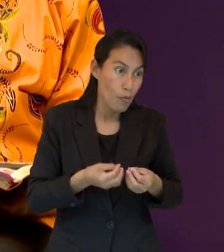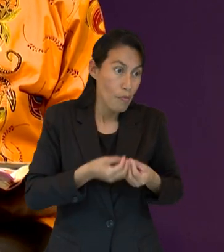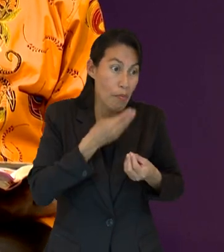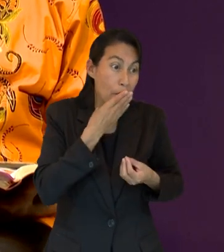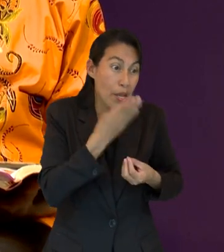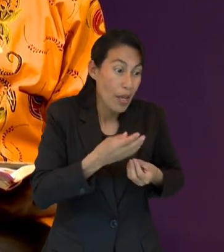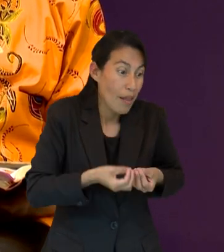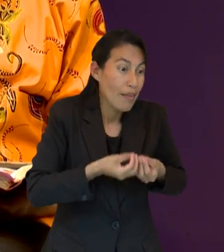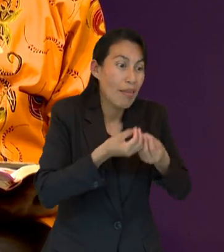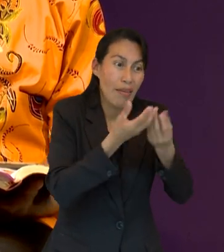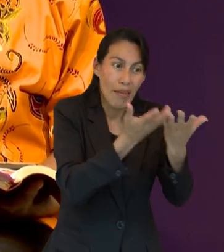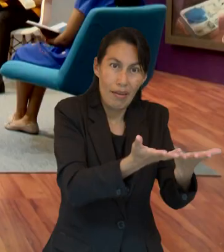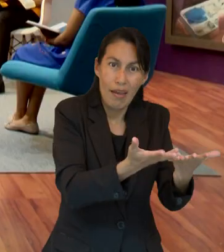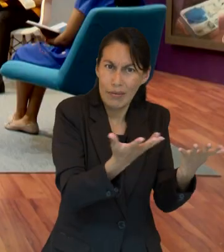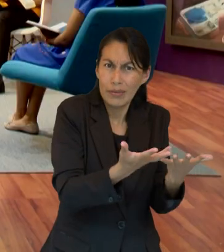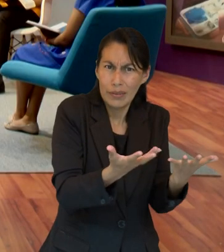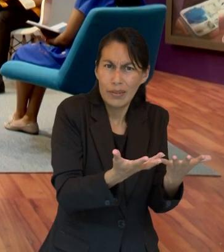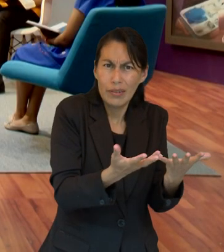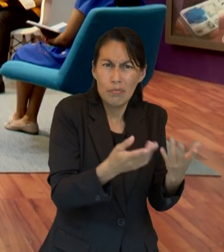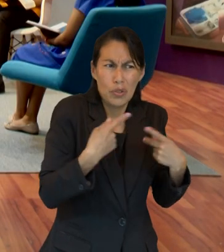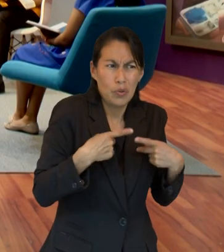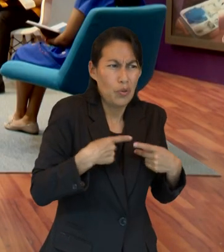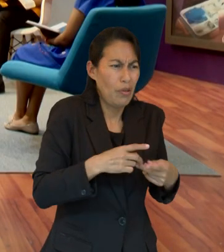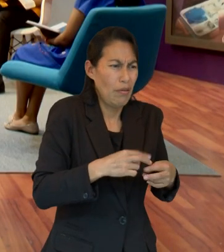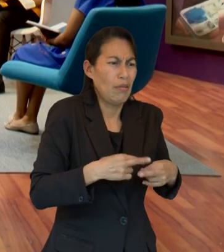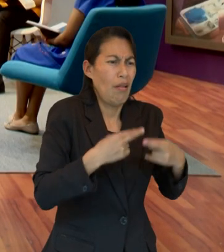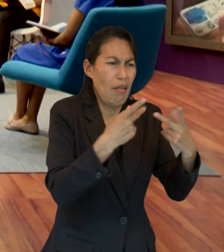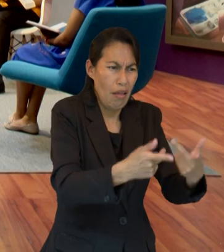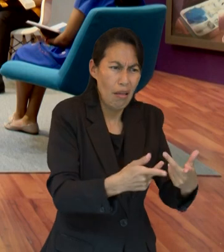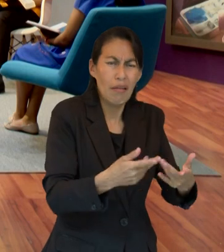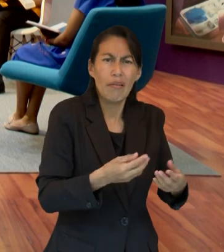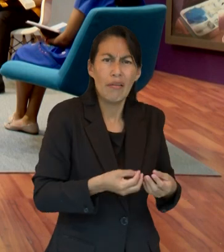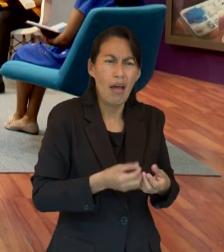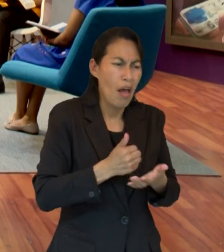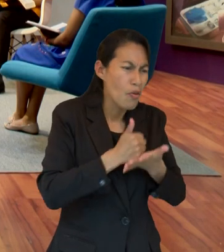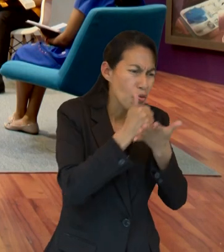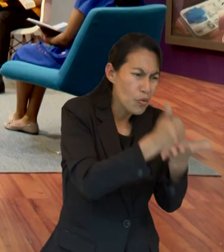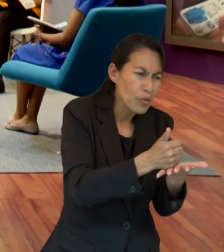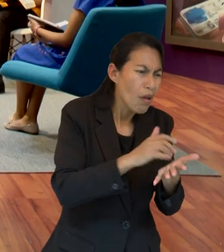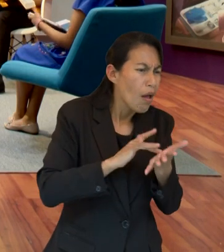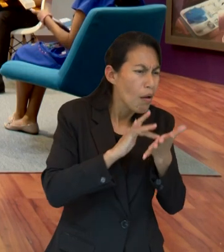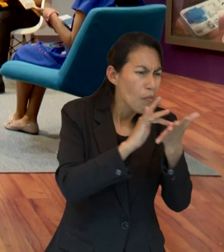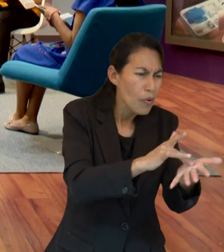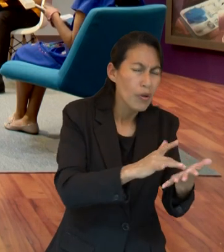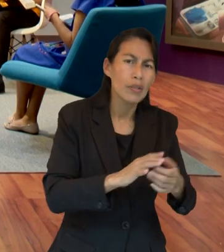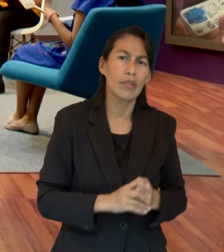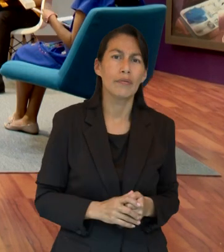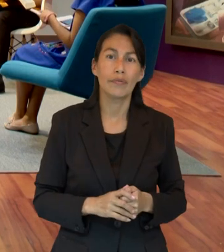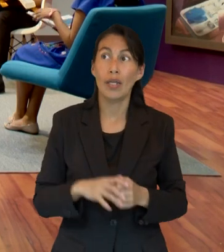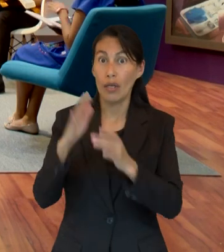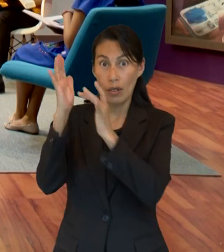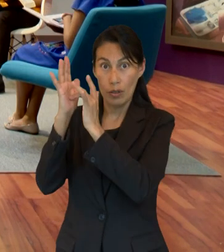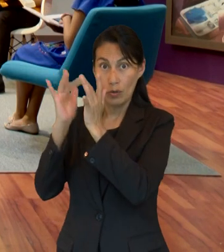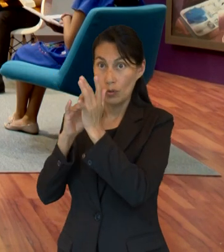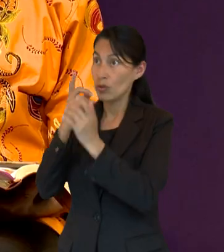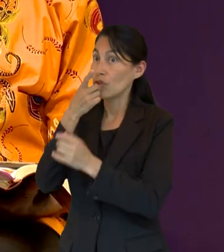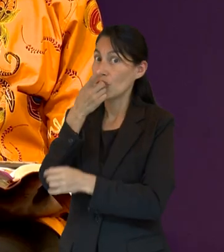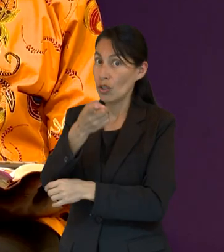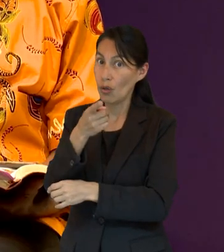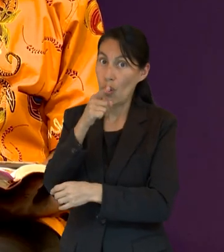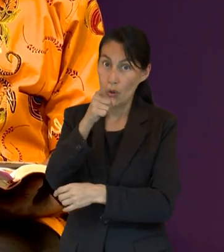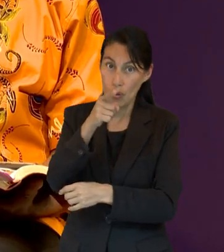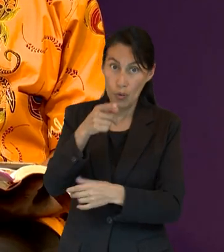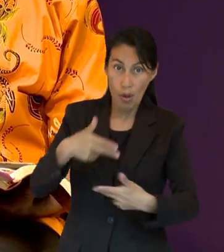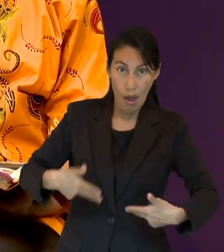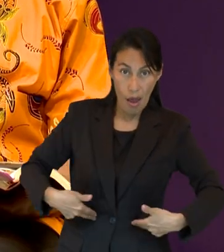decir que la verdadera adoración involucra también hacer el bien hacer el bien a las demás personas que necesitan por eso